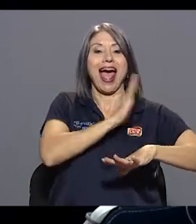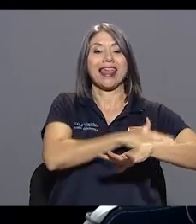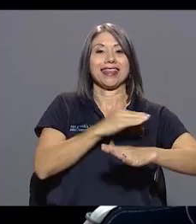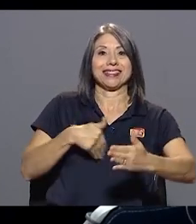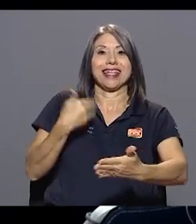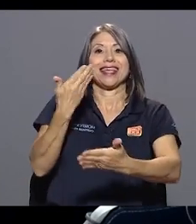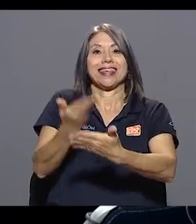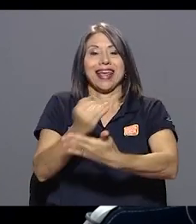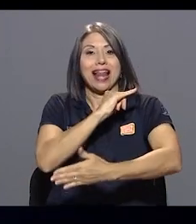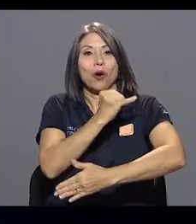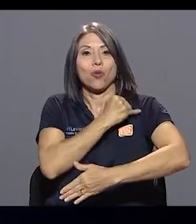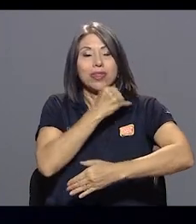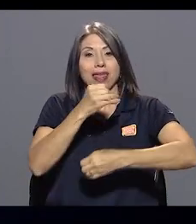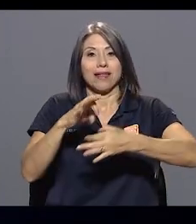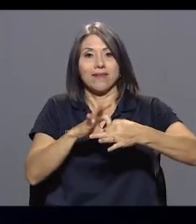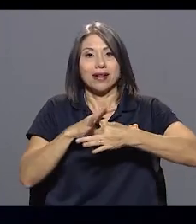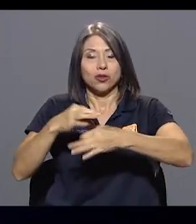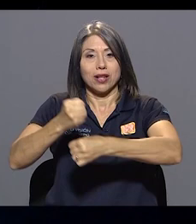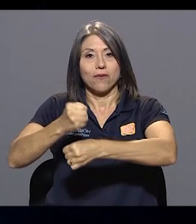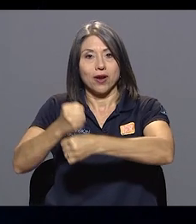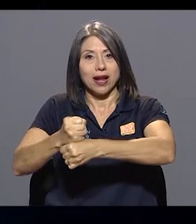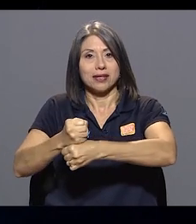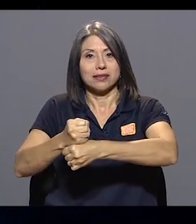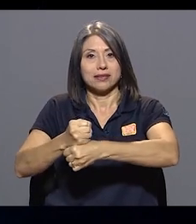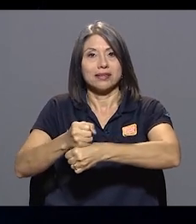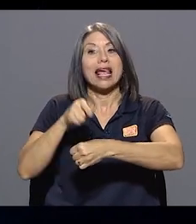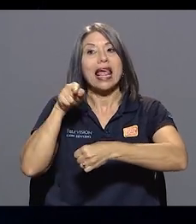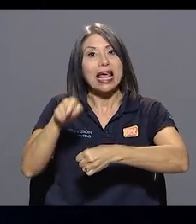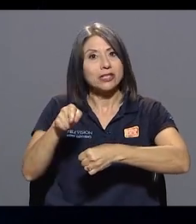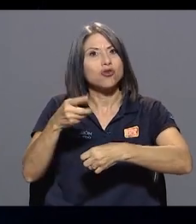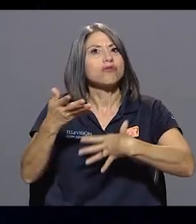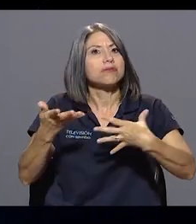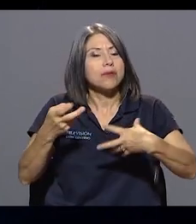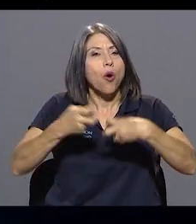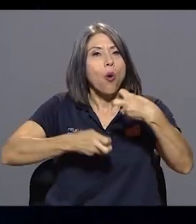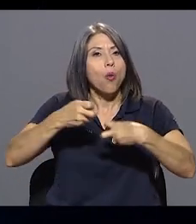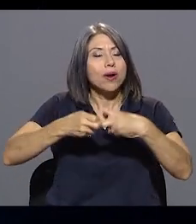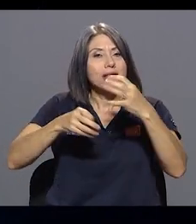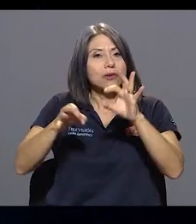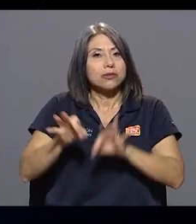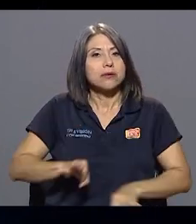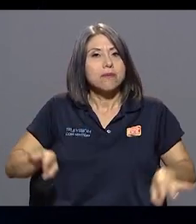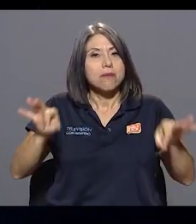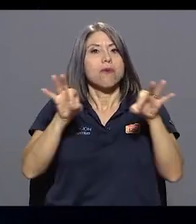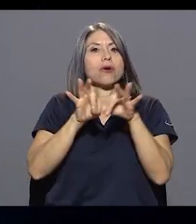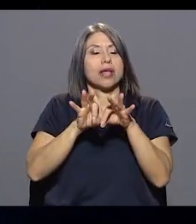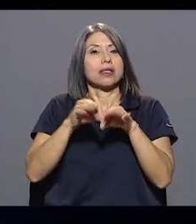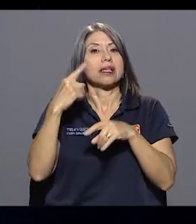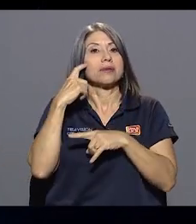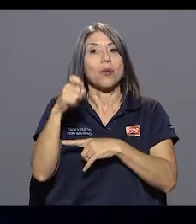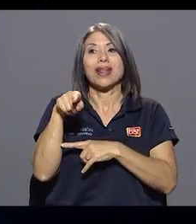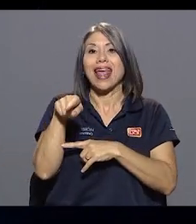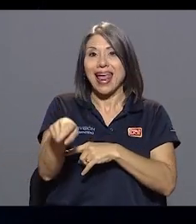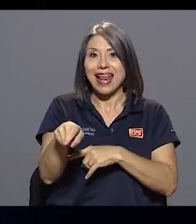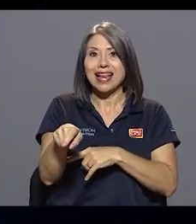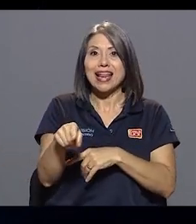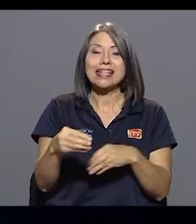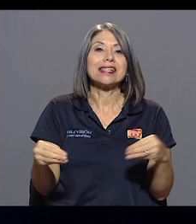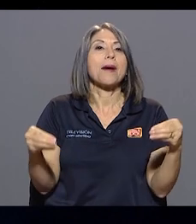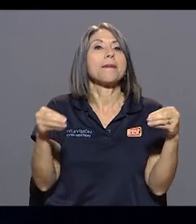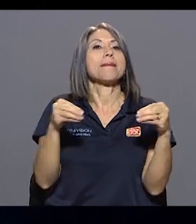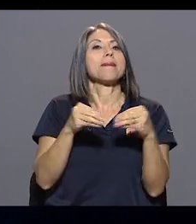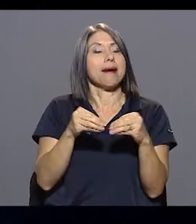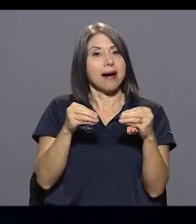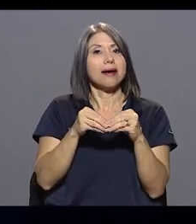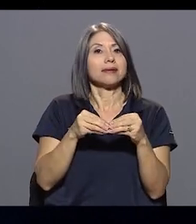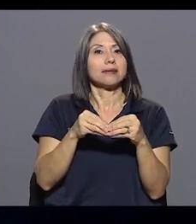generando algunos conflictos importantes porque está rebasando sus competencias y